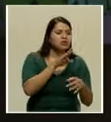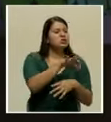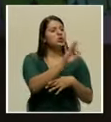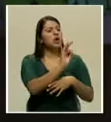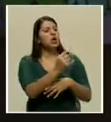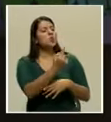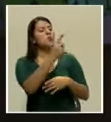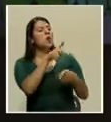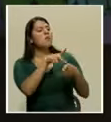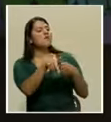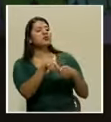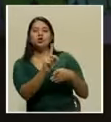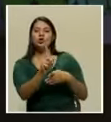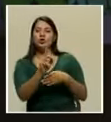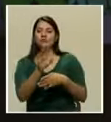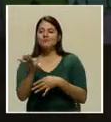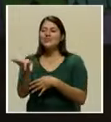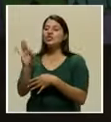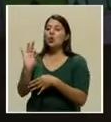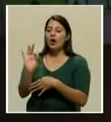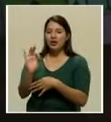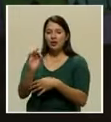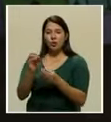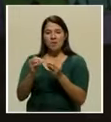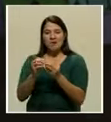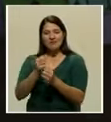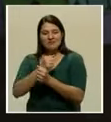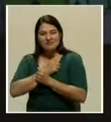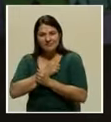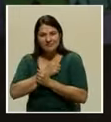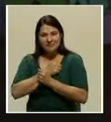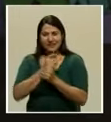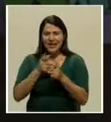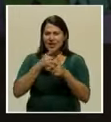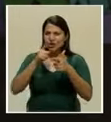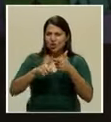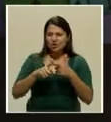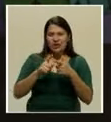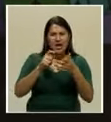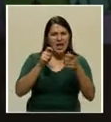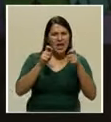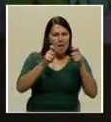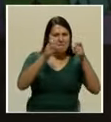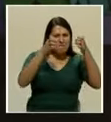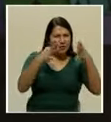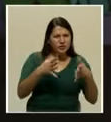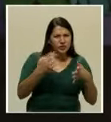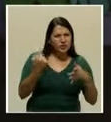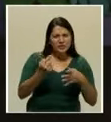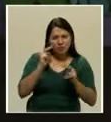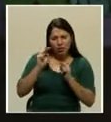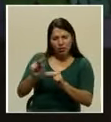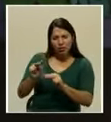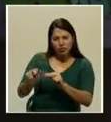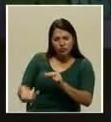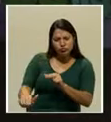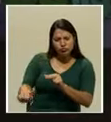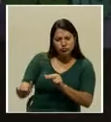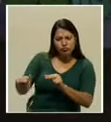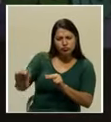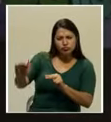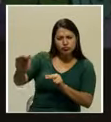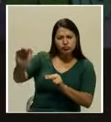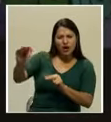niños entonces, los maestros estaban observando a los niños qué iban a hacer.